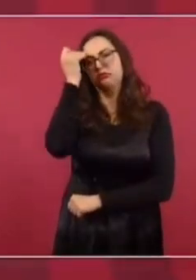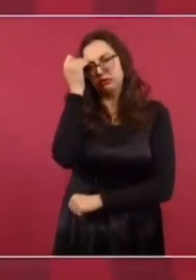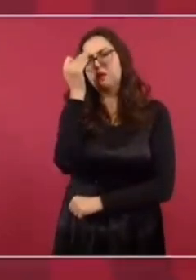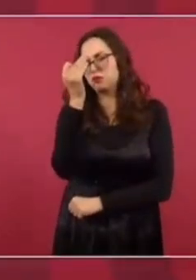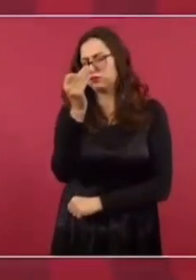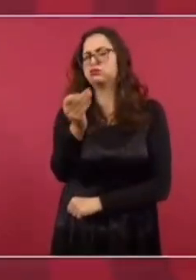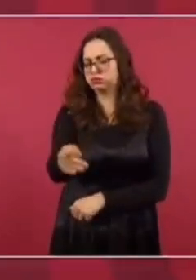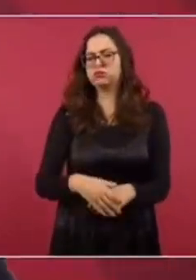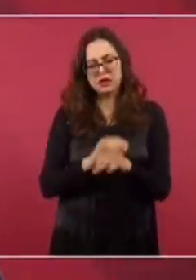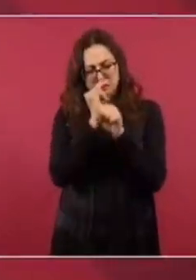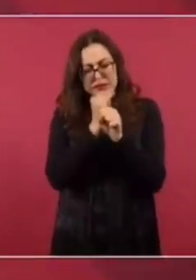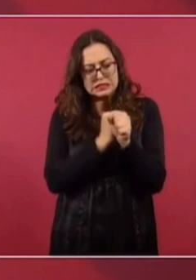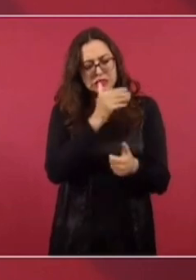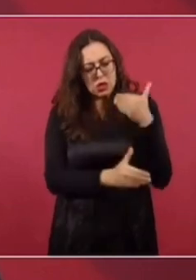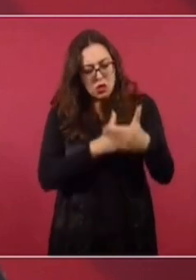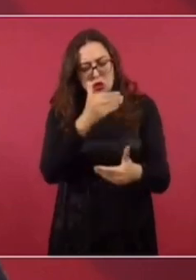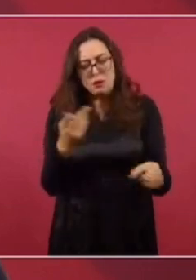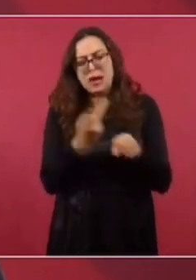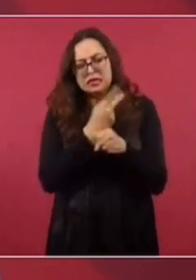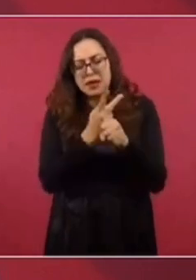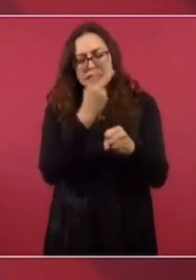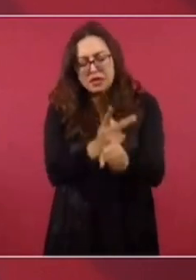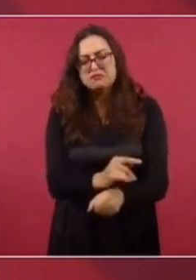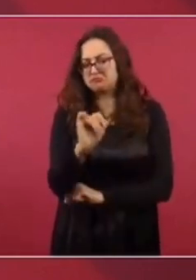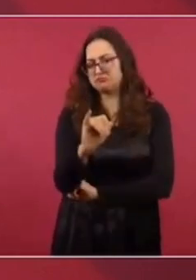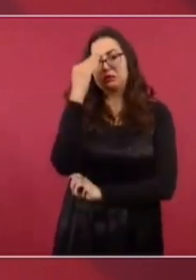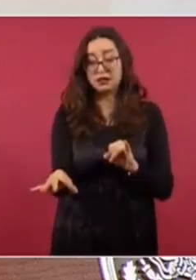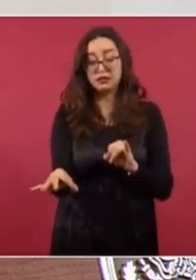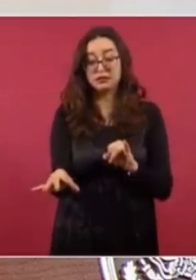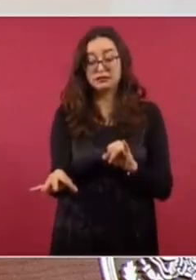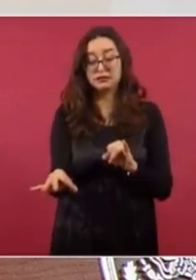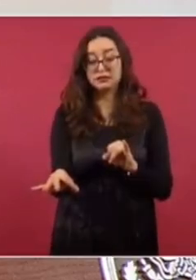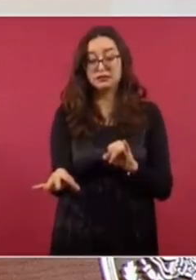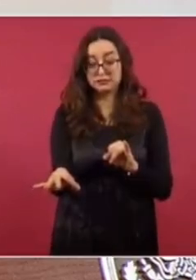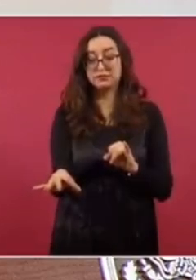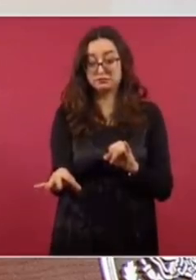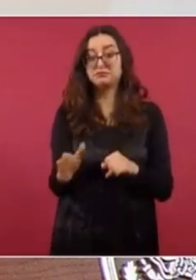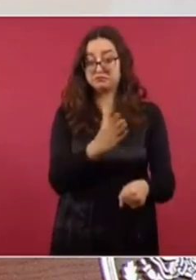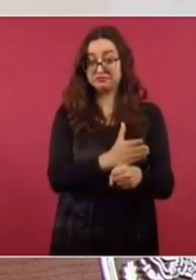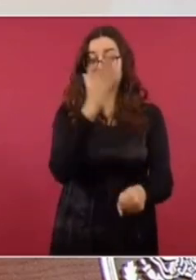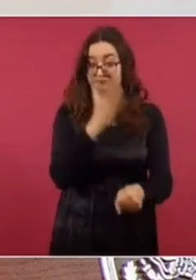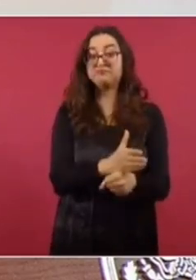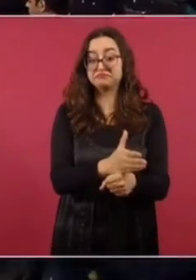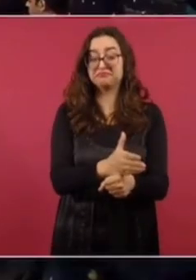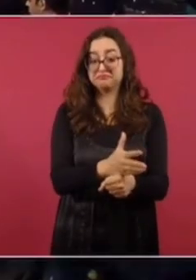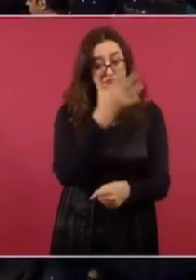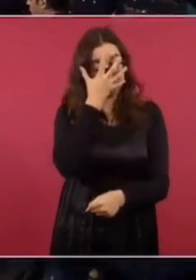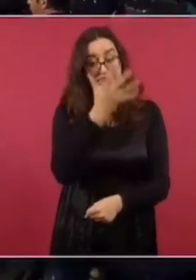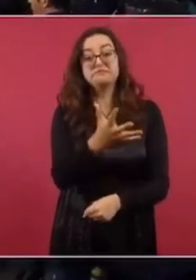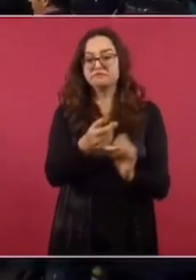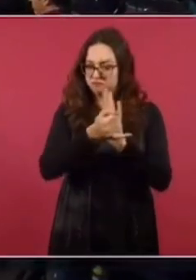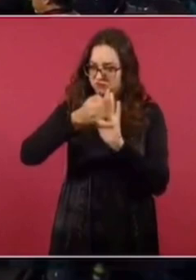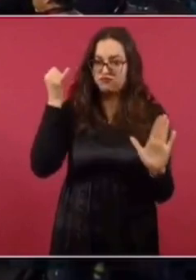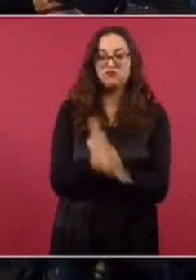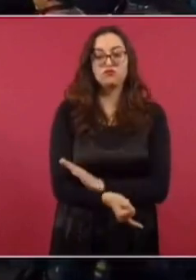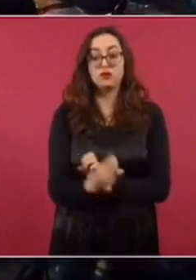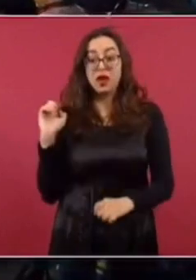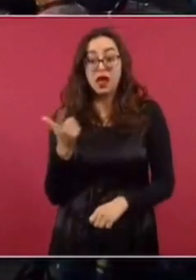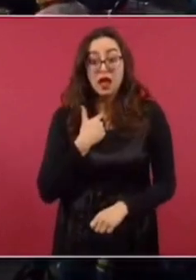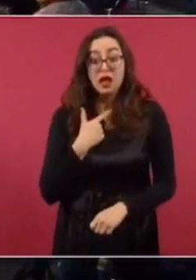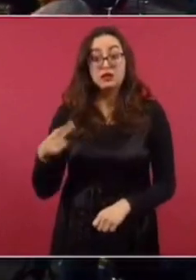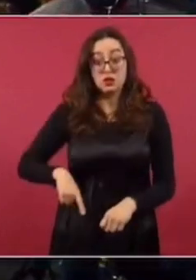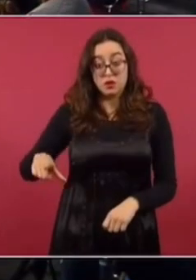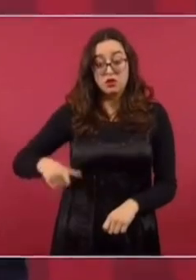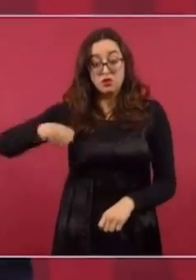investigación y saber que eso sucedió, pero nos vamos a fondo siempre y no somos iguales.